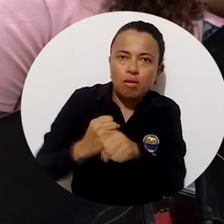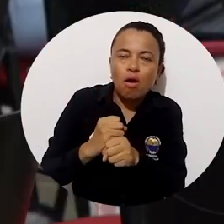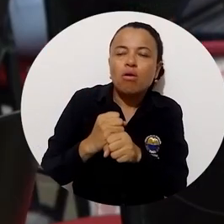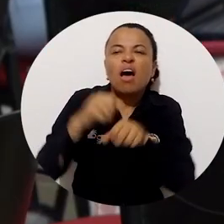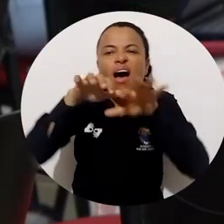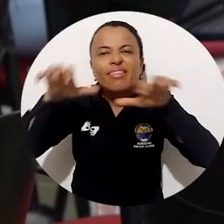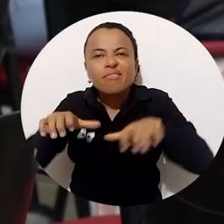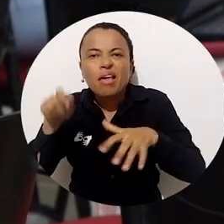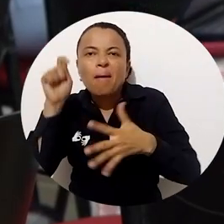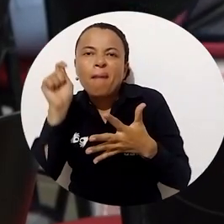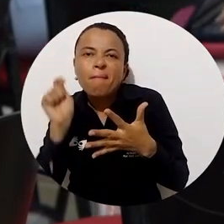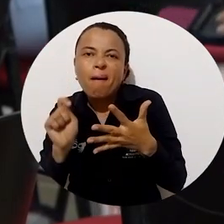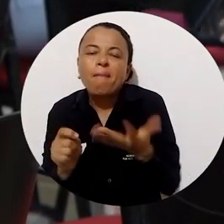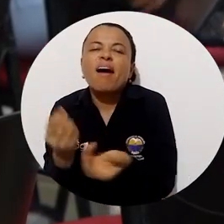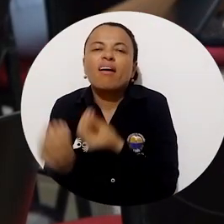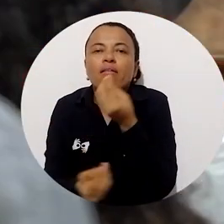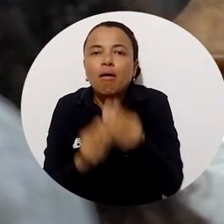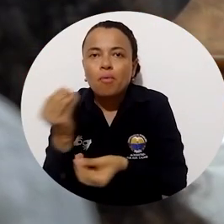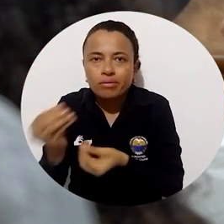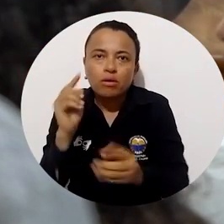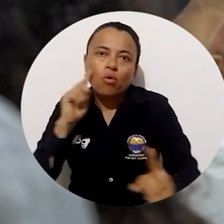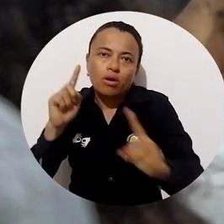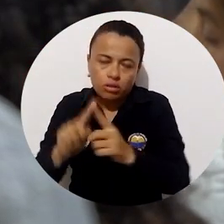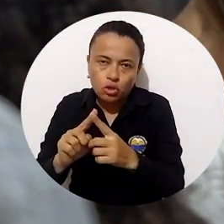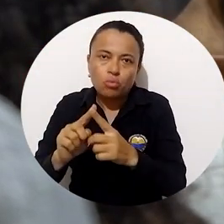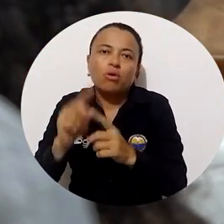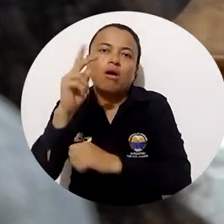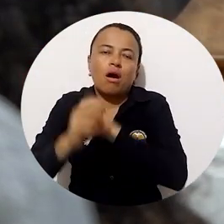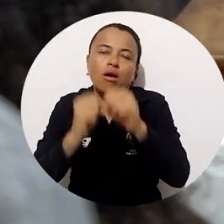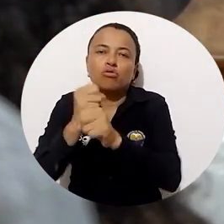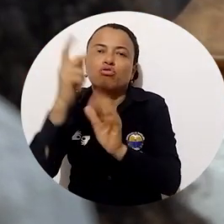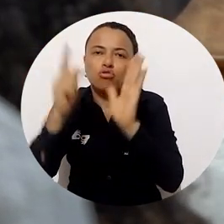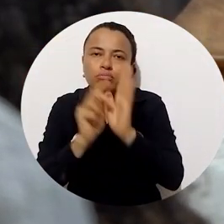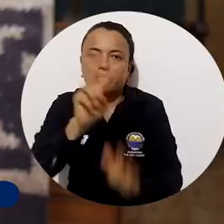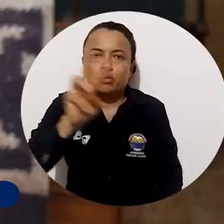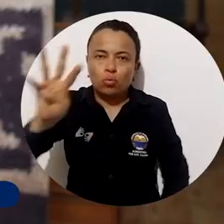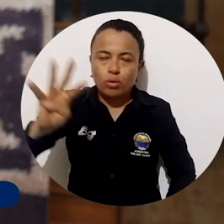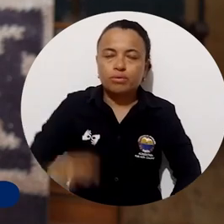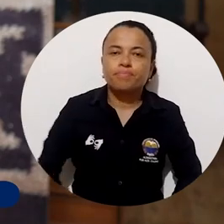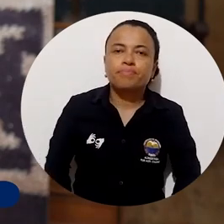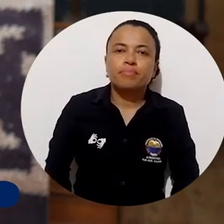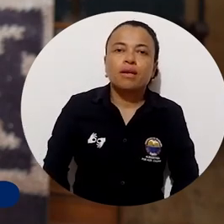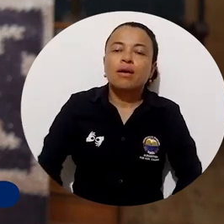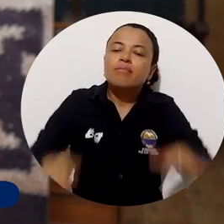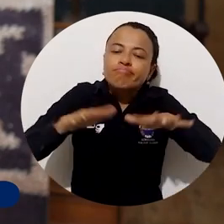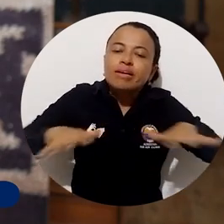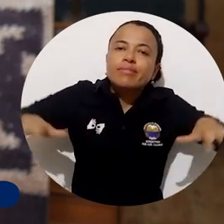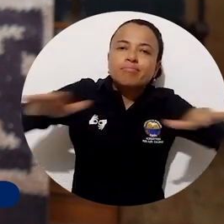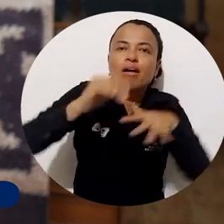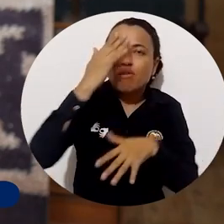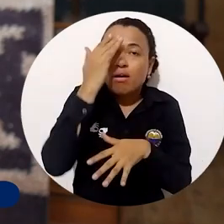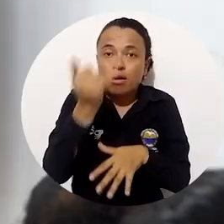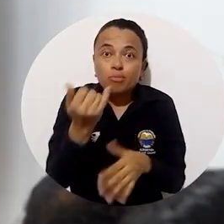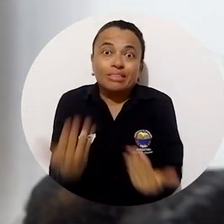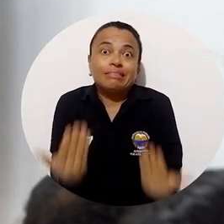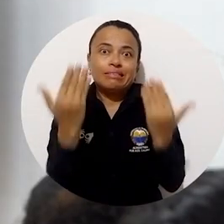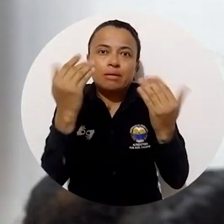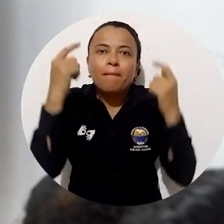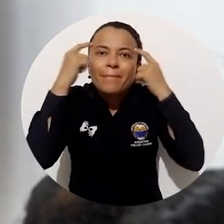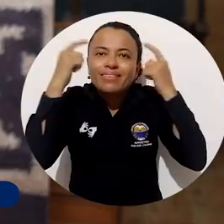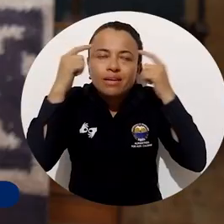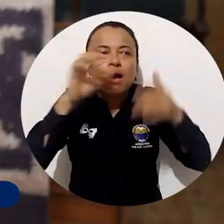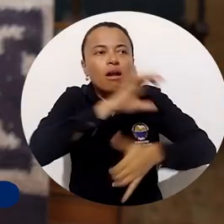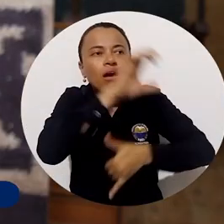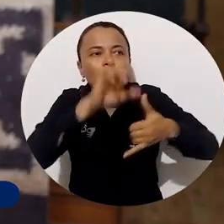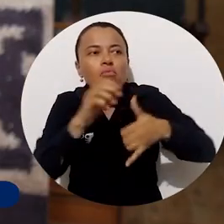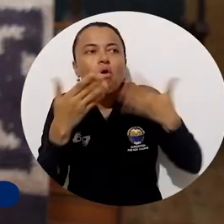de trabajo para delimitar las actividades a realizar en el 2020 24 es un espacio académico que nos permite pensar nuestro caribe digamos ir